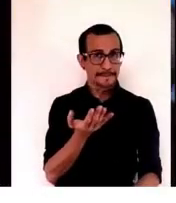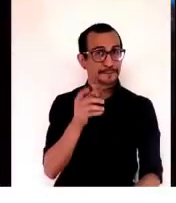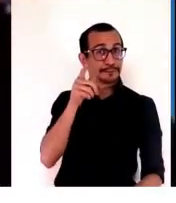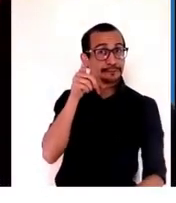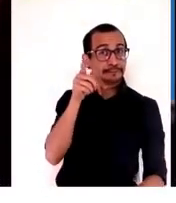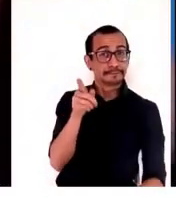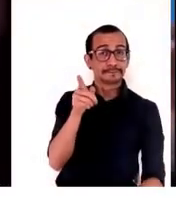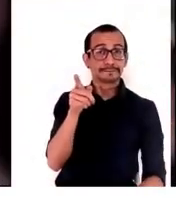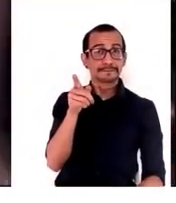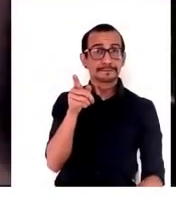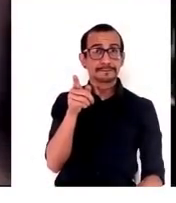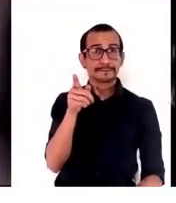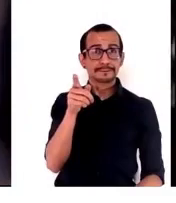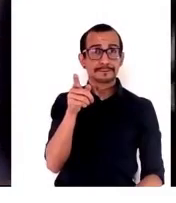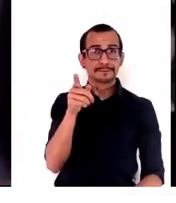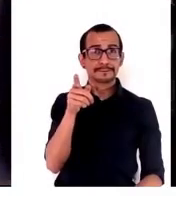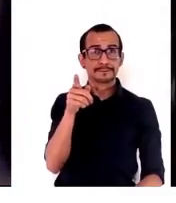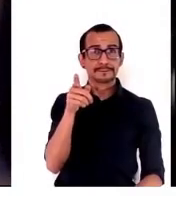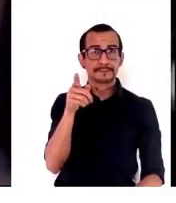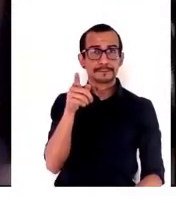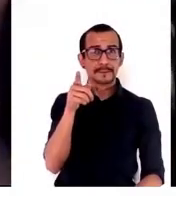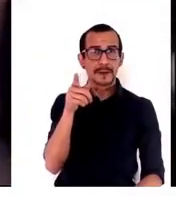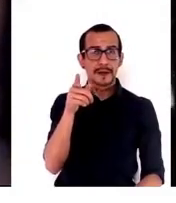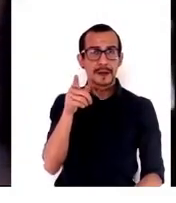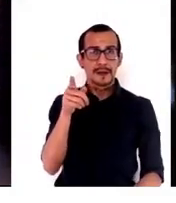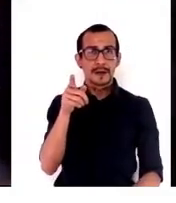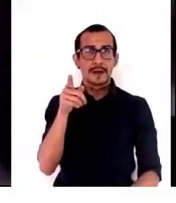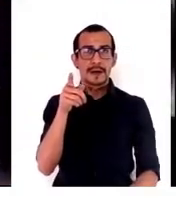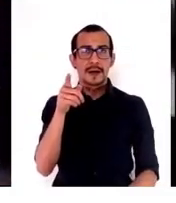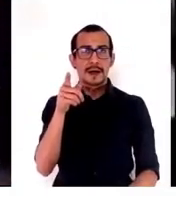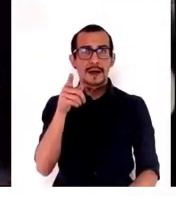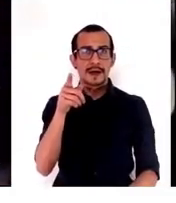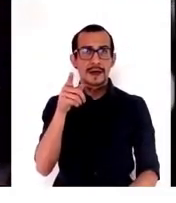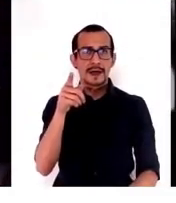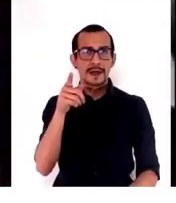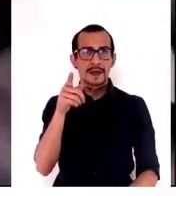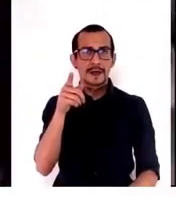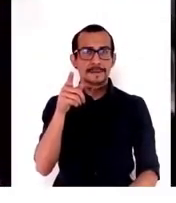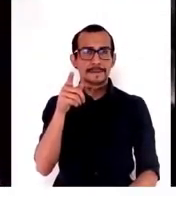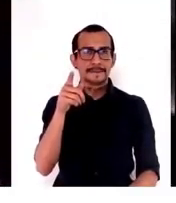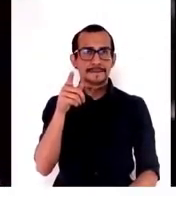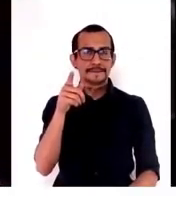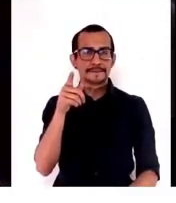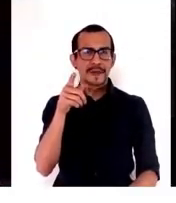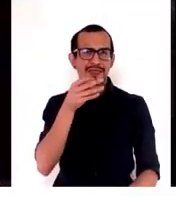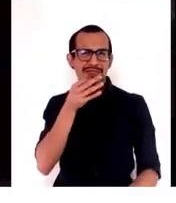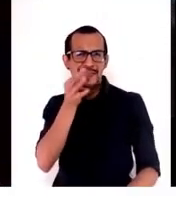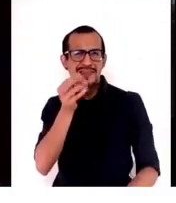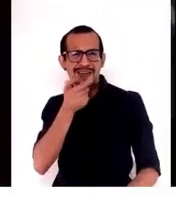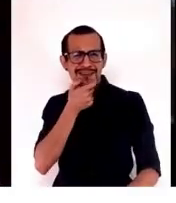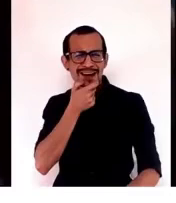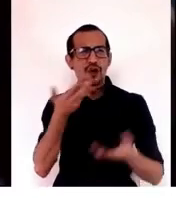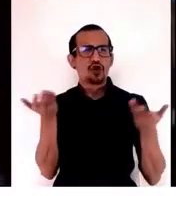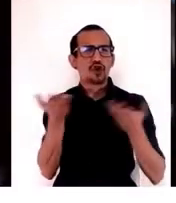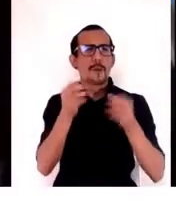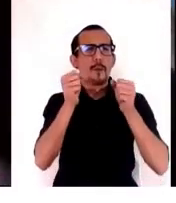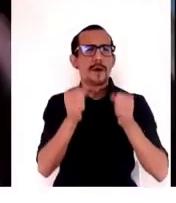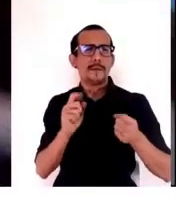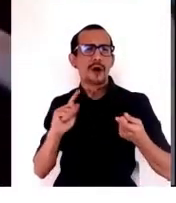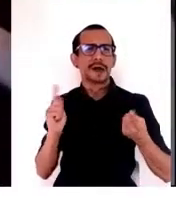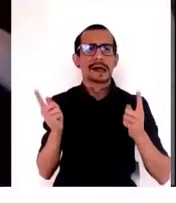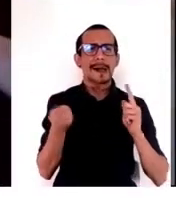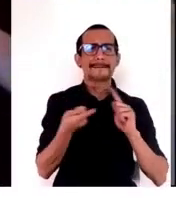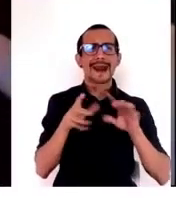sistema que estamos trabajando en, cómo podemos cambiar las cosas